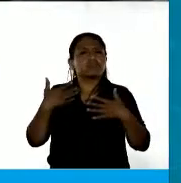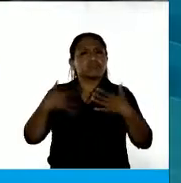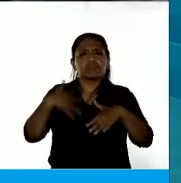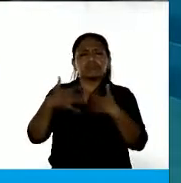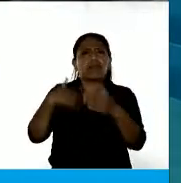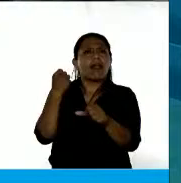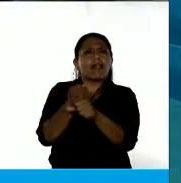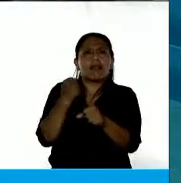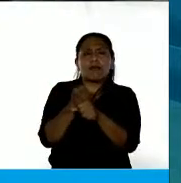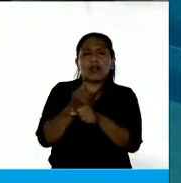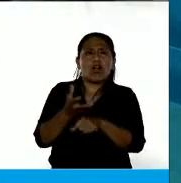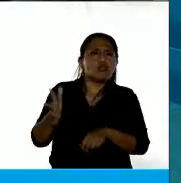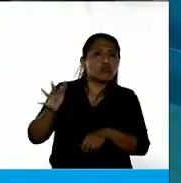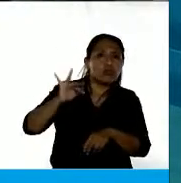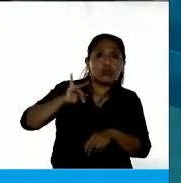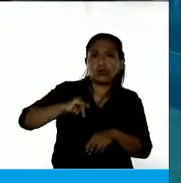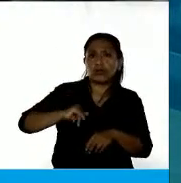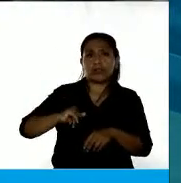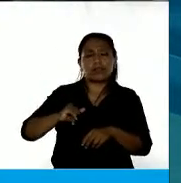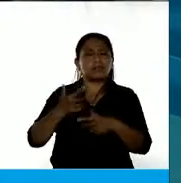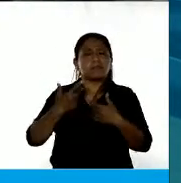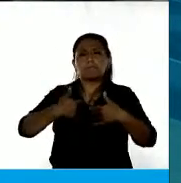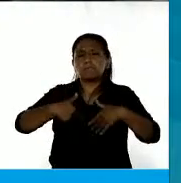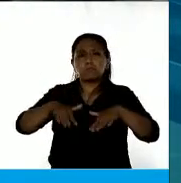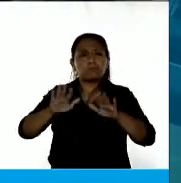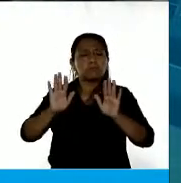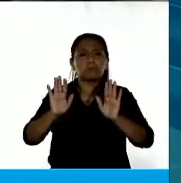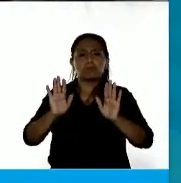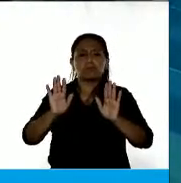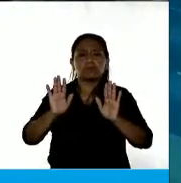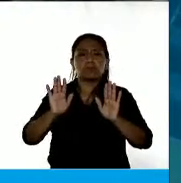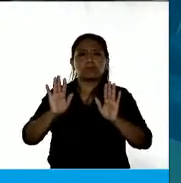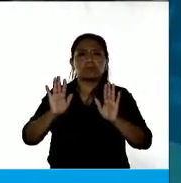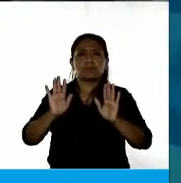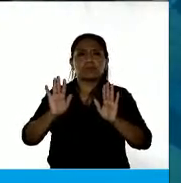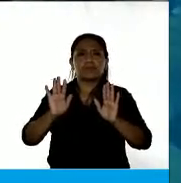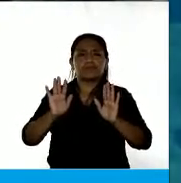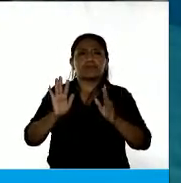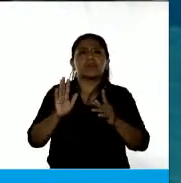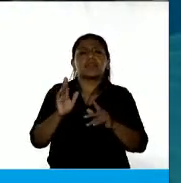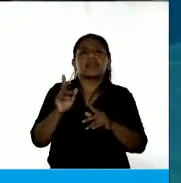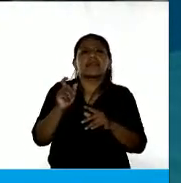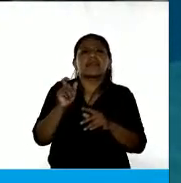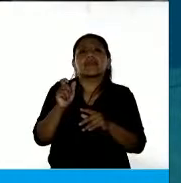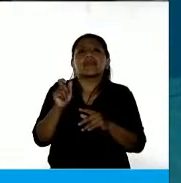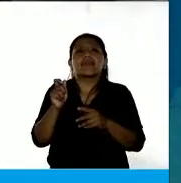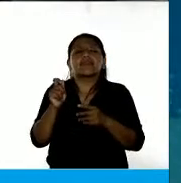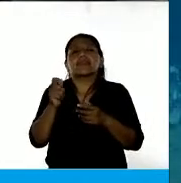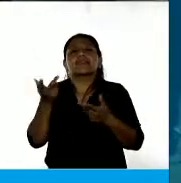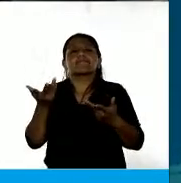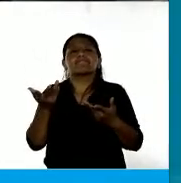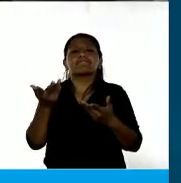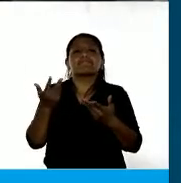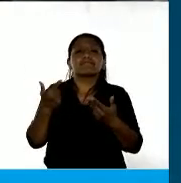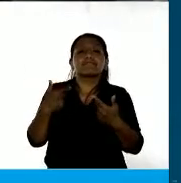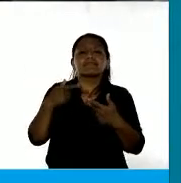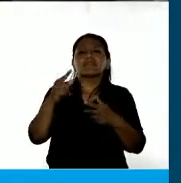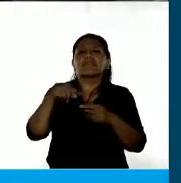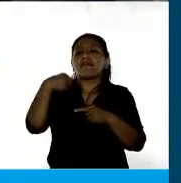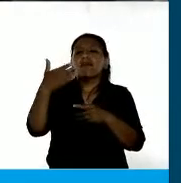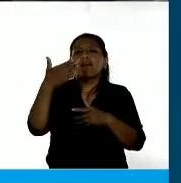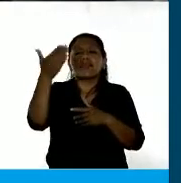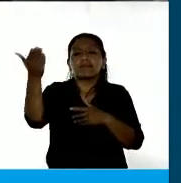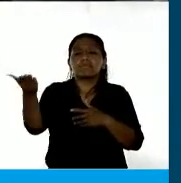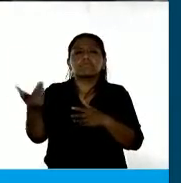laburar todos los días, sin importar quién estaba del otro lado,